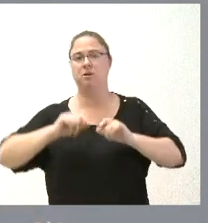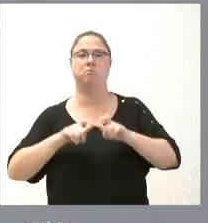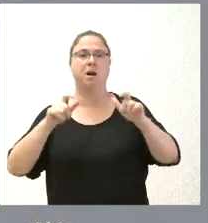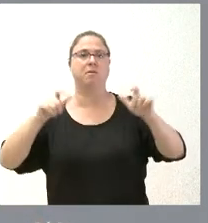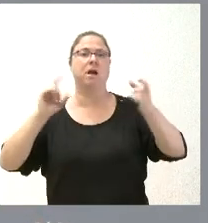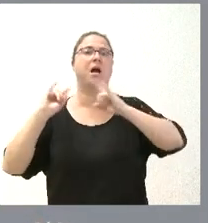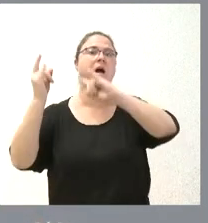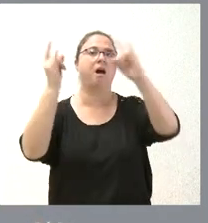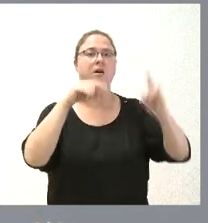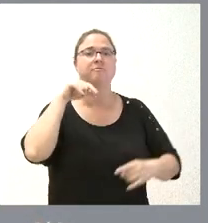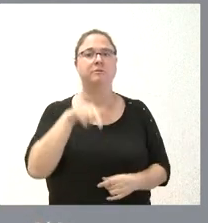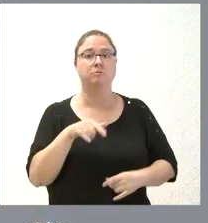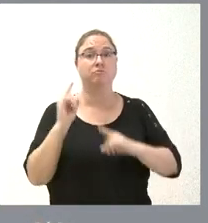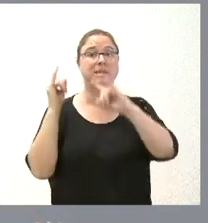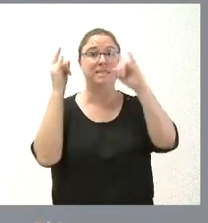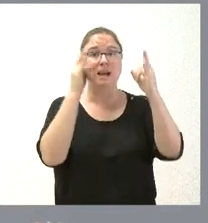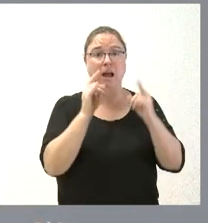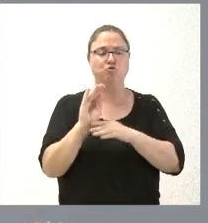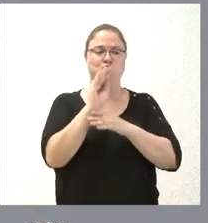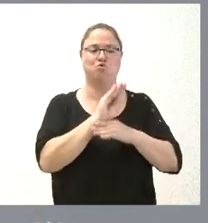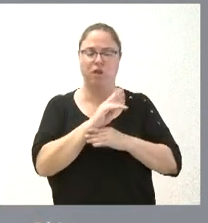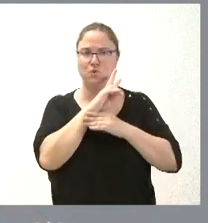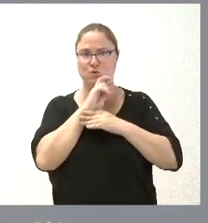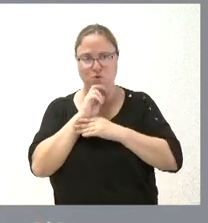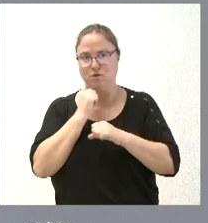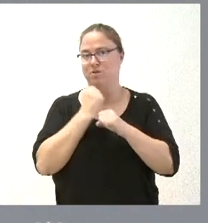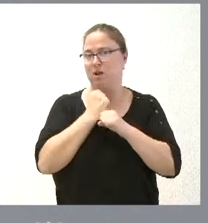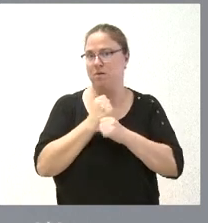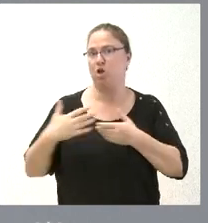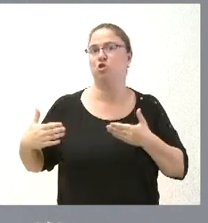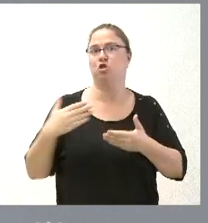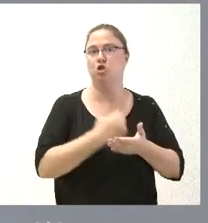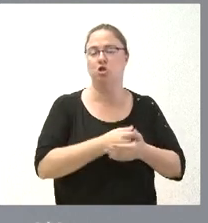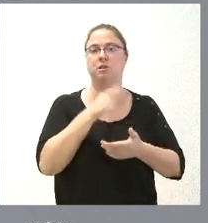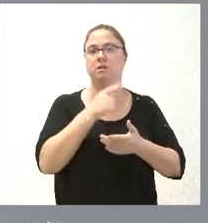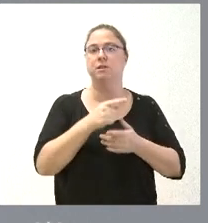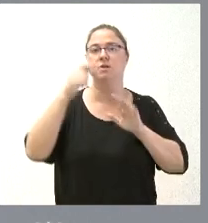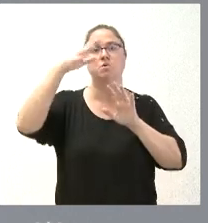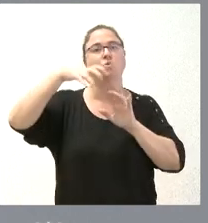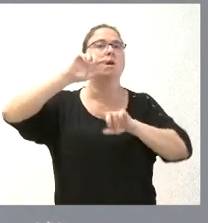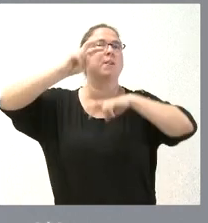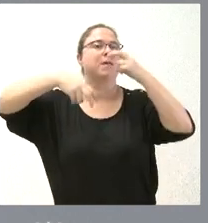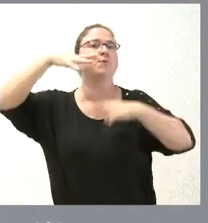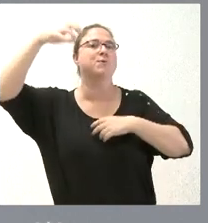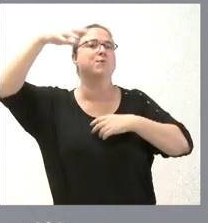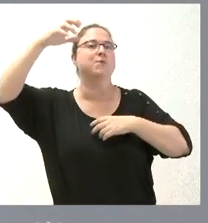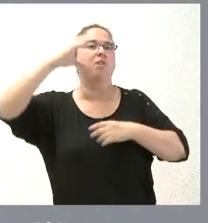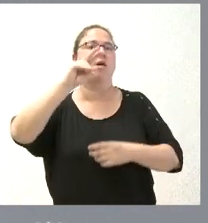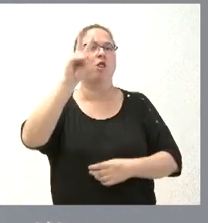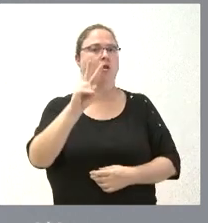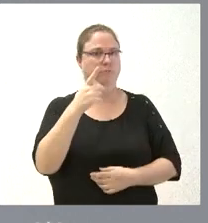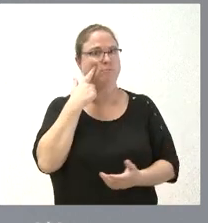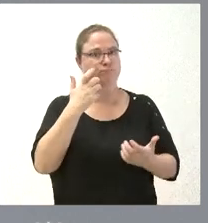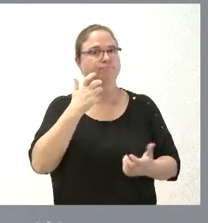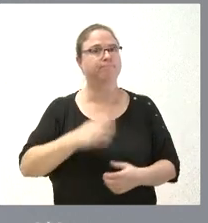superficie forestal esa superficie forestal que hemos cuidado que hemos mantenido que hemos trabajado entre todos es sumidero de CO2 y esto es un elemento también a destacar